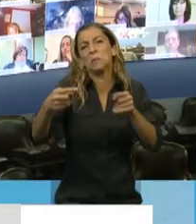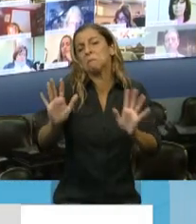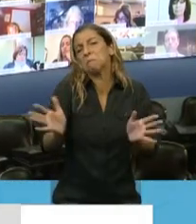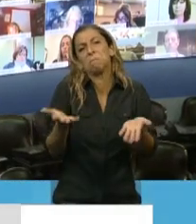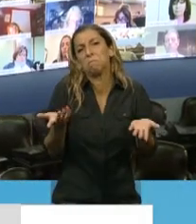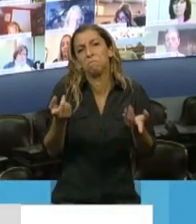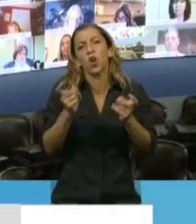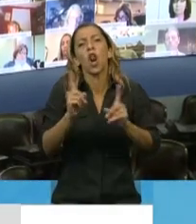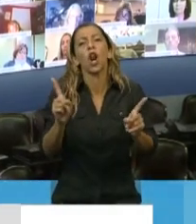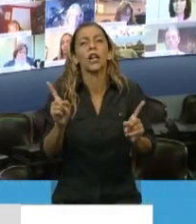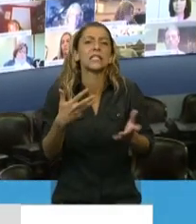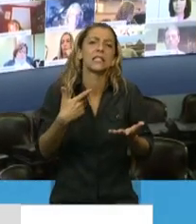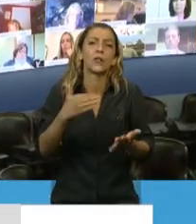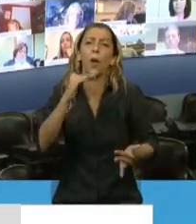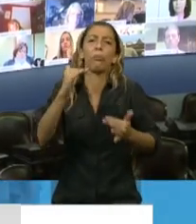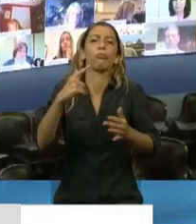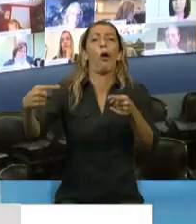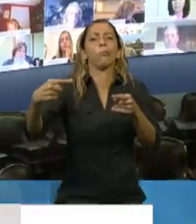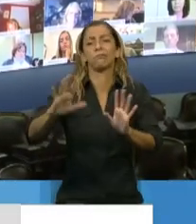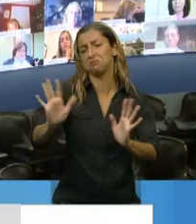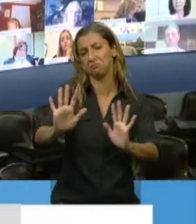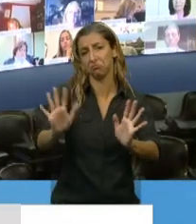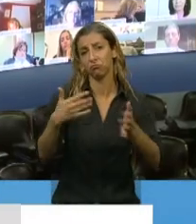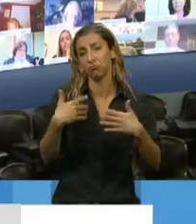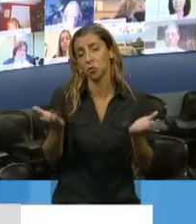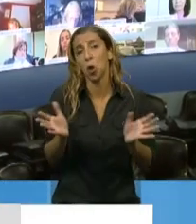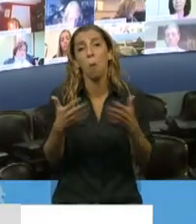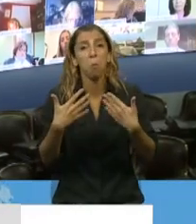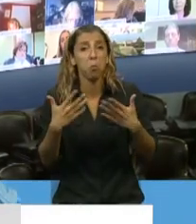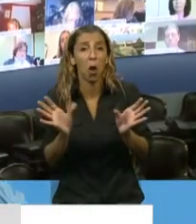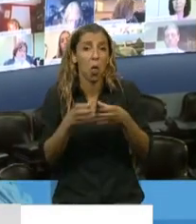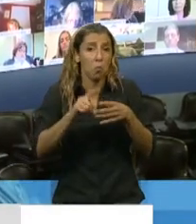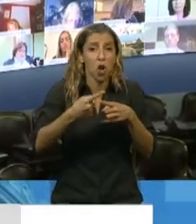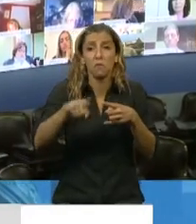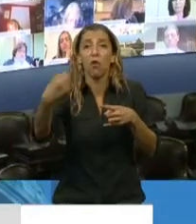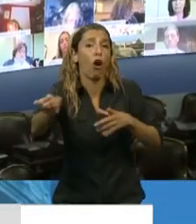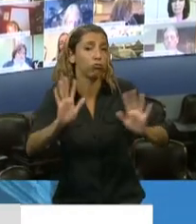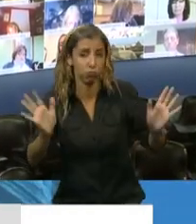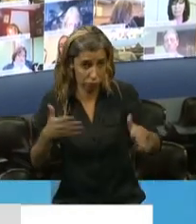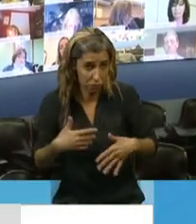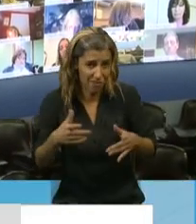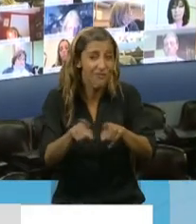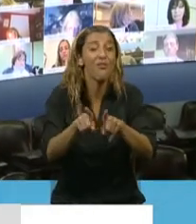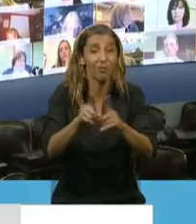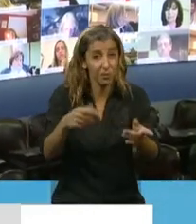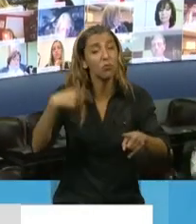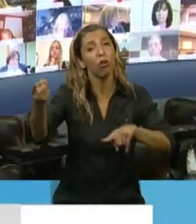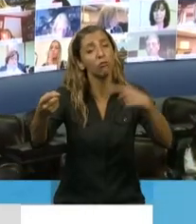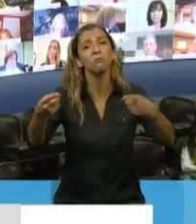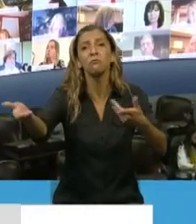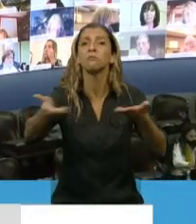oficialismo y no necesariamente por eso hay que ser opositor. Y me tocó buscar